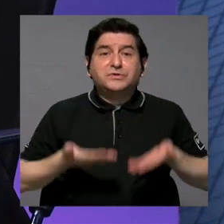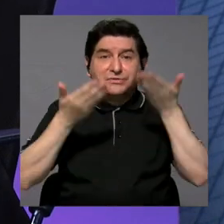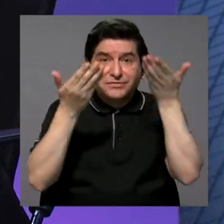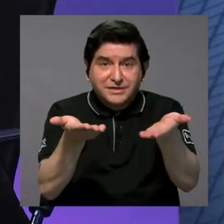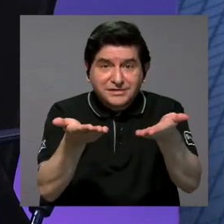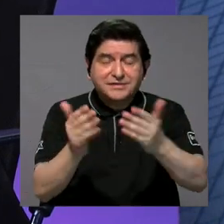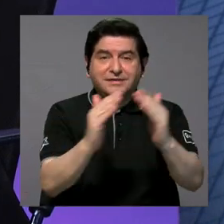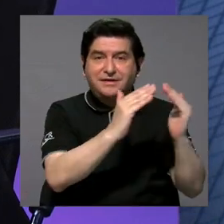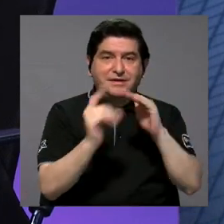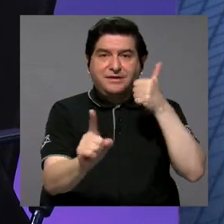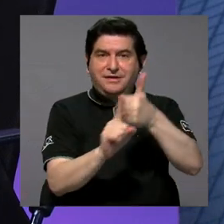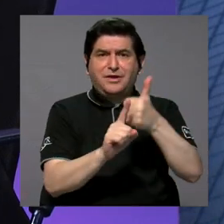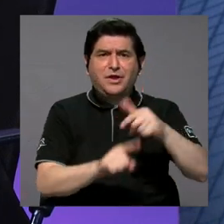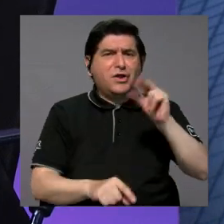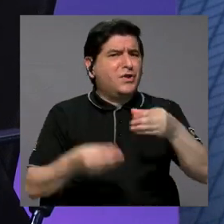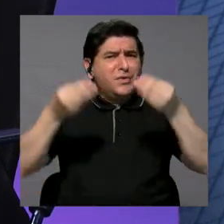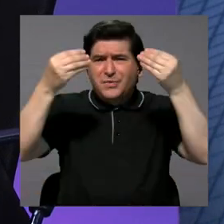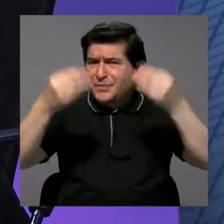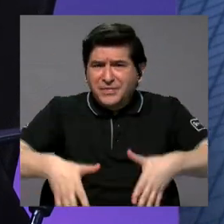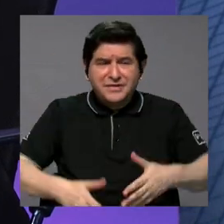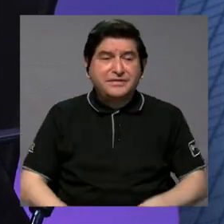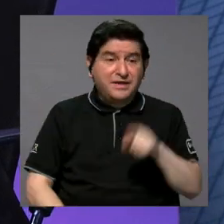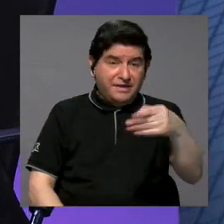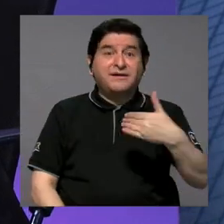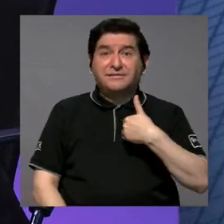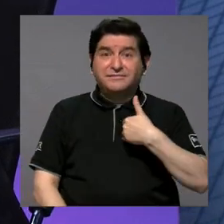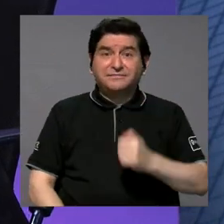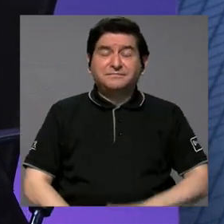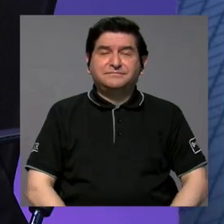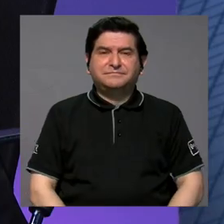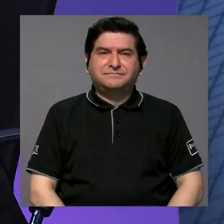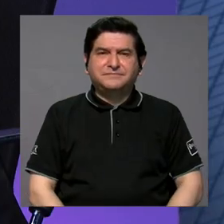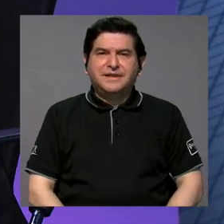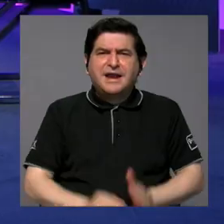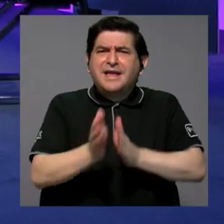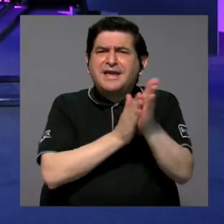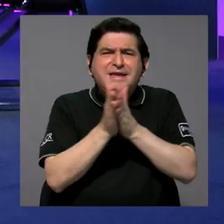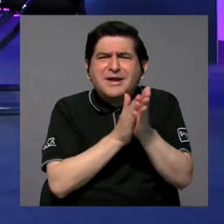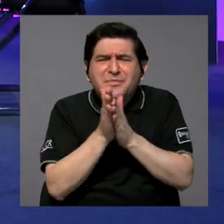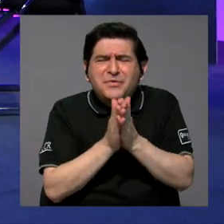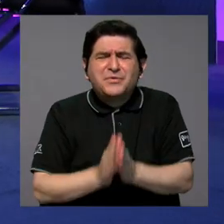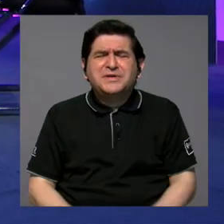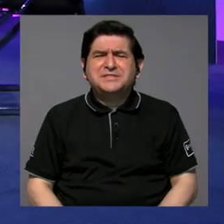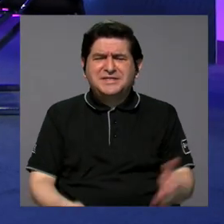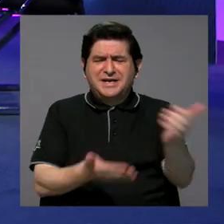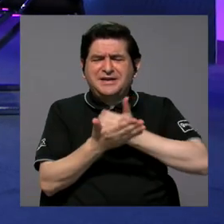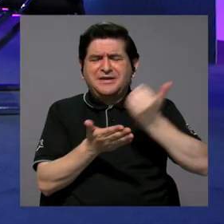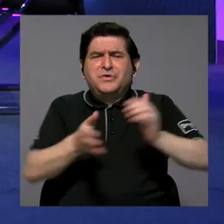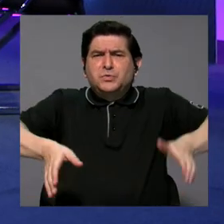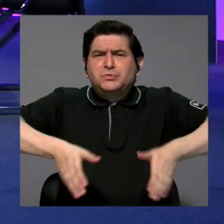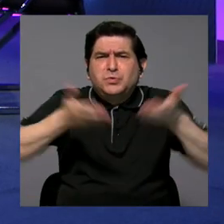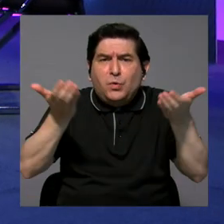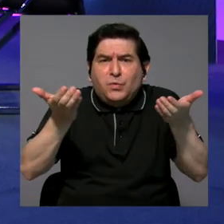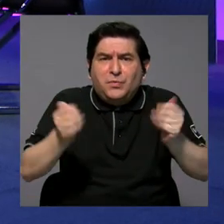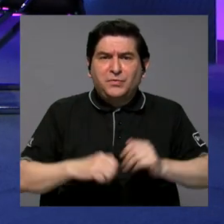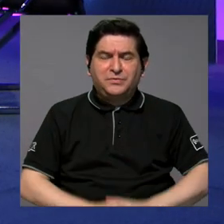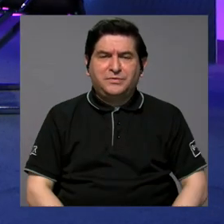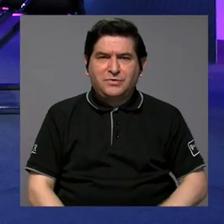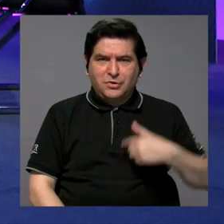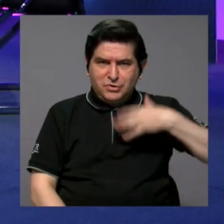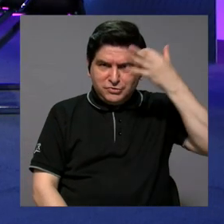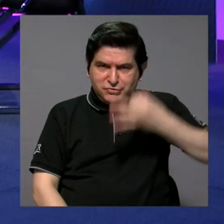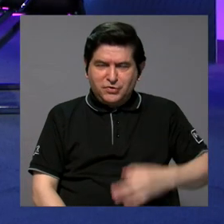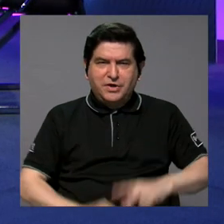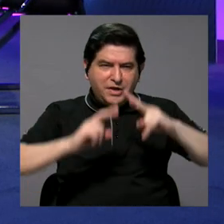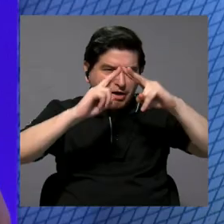llevando a la comunidad. Que no las desperdicien, porque ahí están. ¿Cómo maximizamos esos recursos? Bueno, haciendo, creo que una